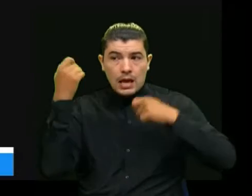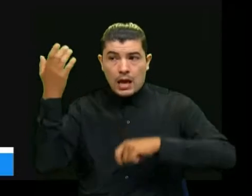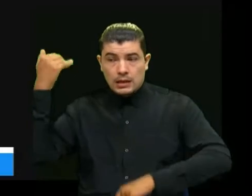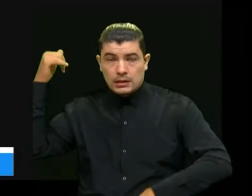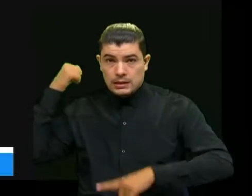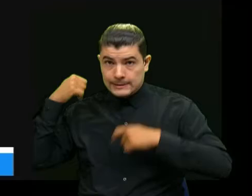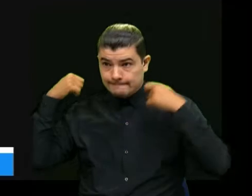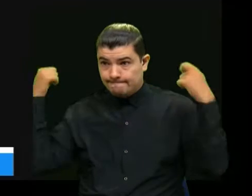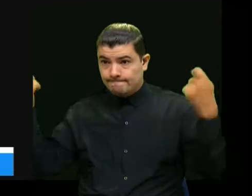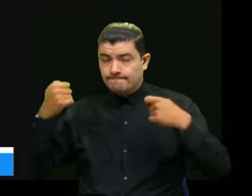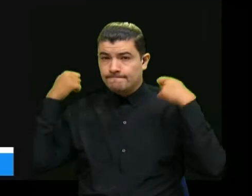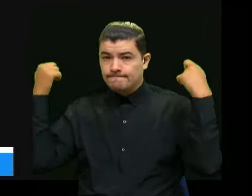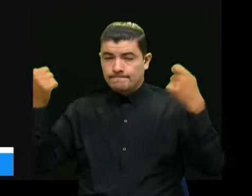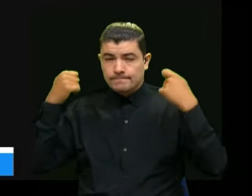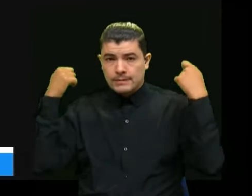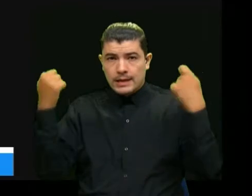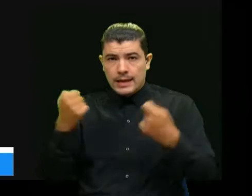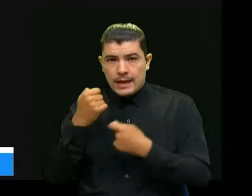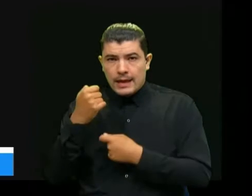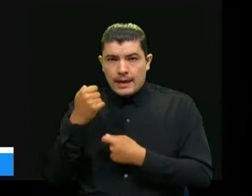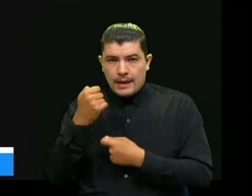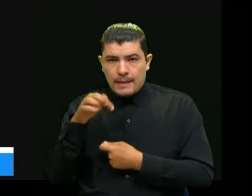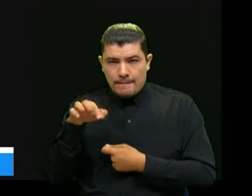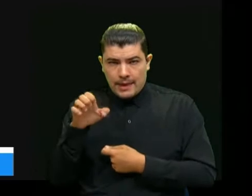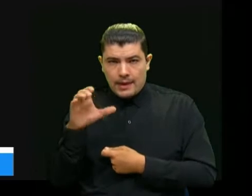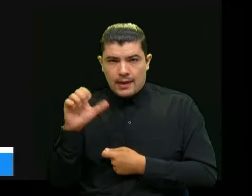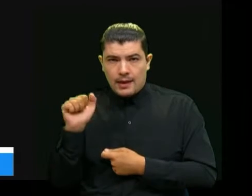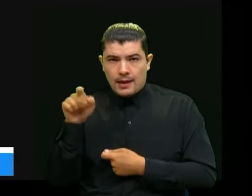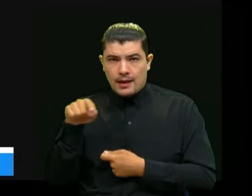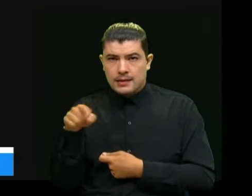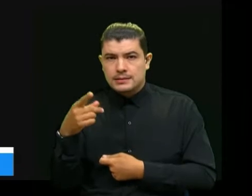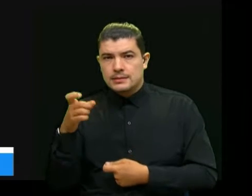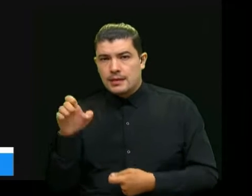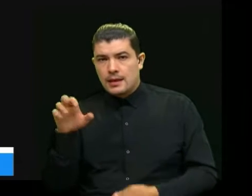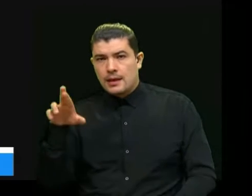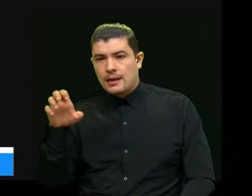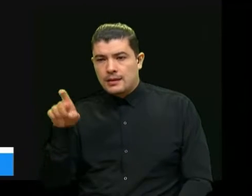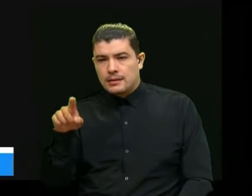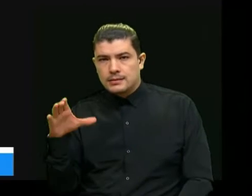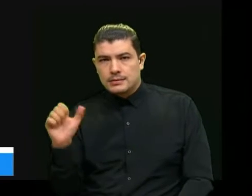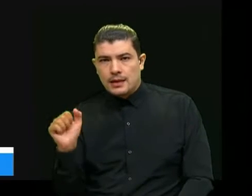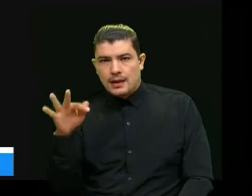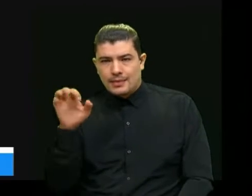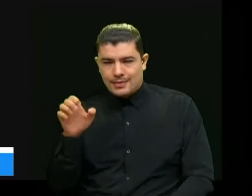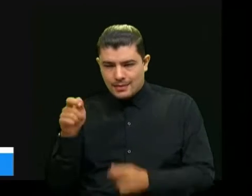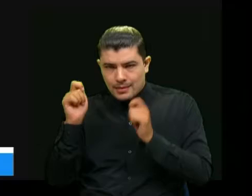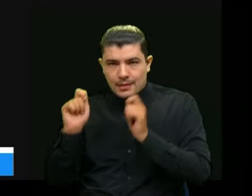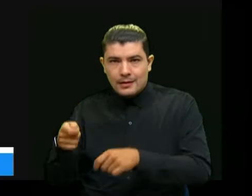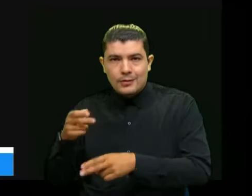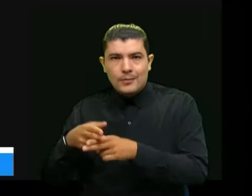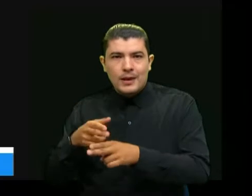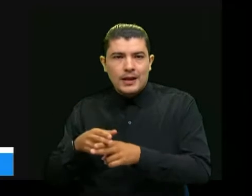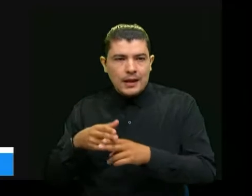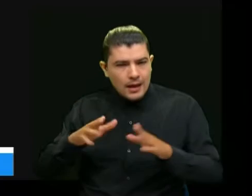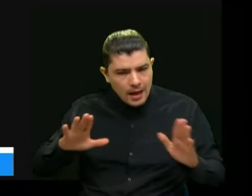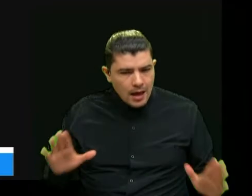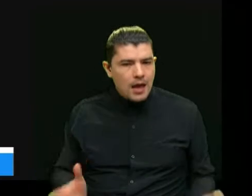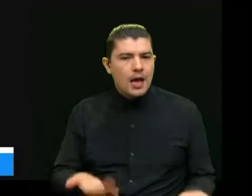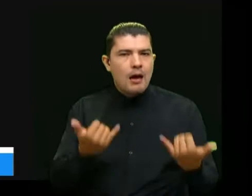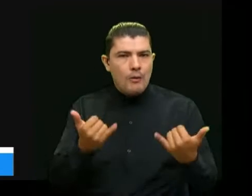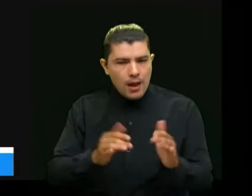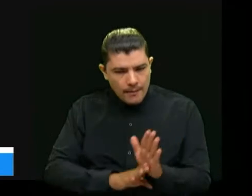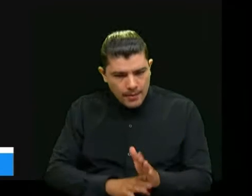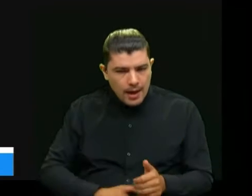valiosas de pecas de rescate dentro de una campaña nacional que se ha llamado Vamos Palante con otras universidades del país